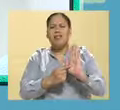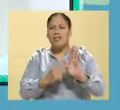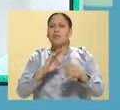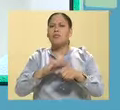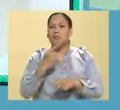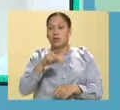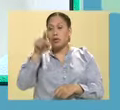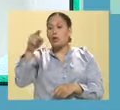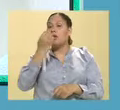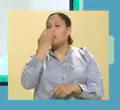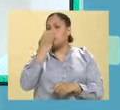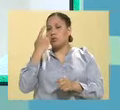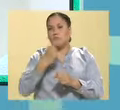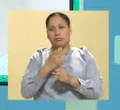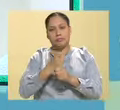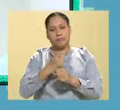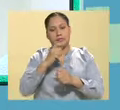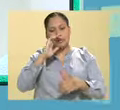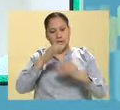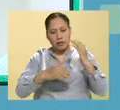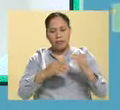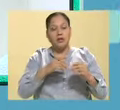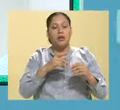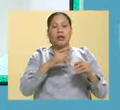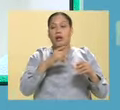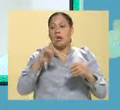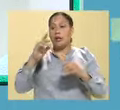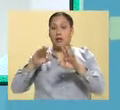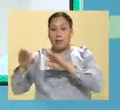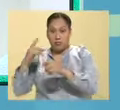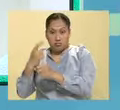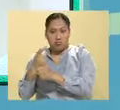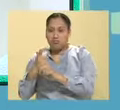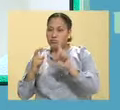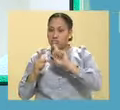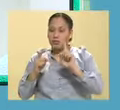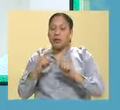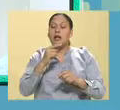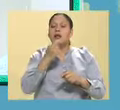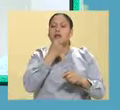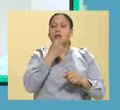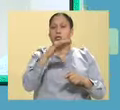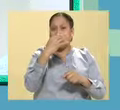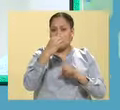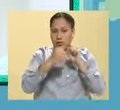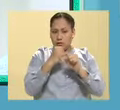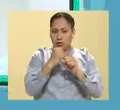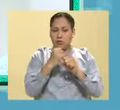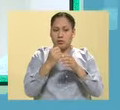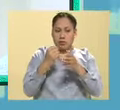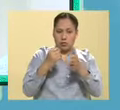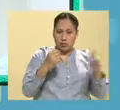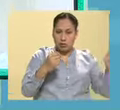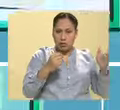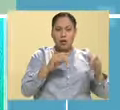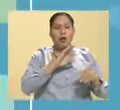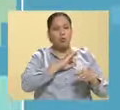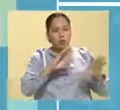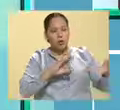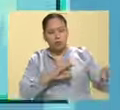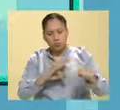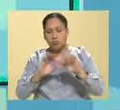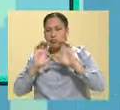prioricen sus estudios sobre el trabajo. Los menores de 14 años únicamente pueden ser contratados